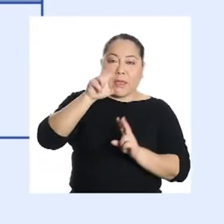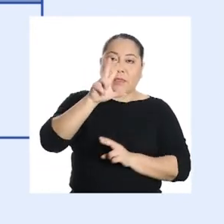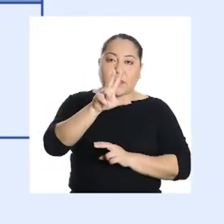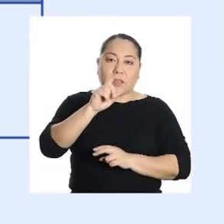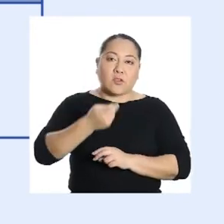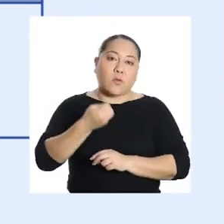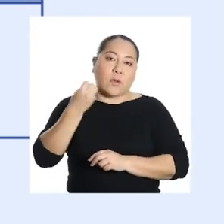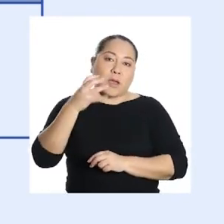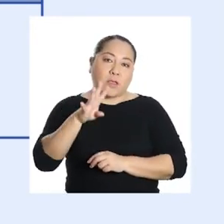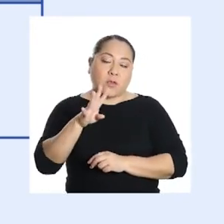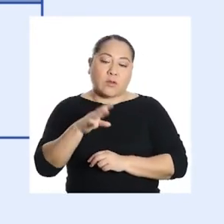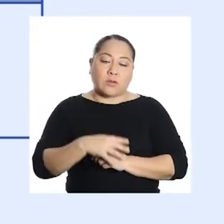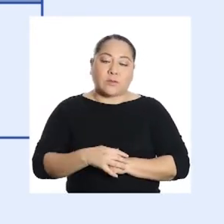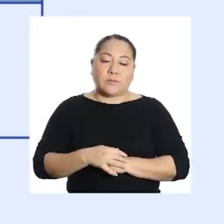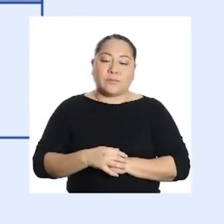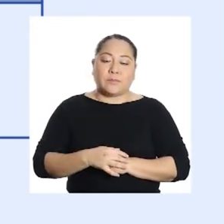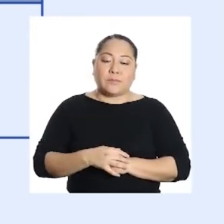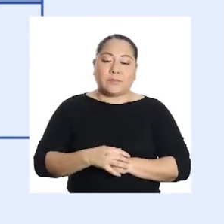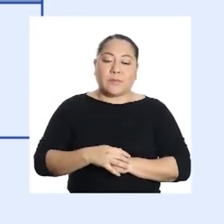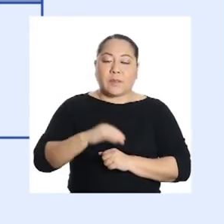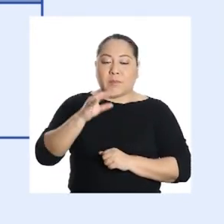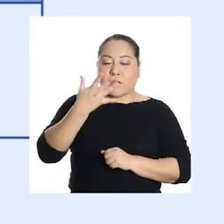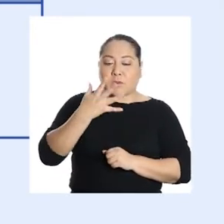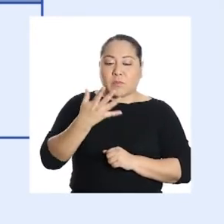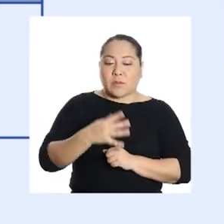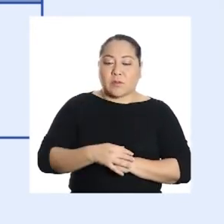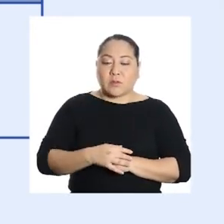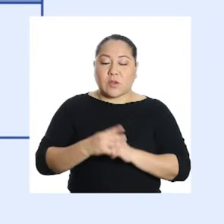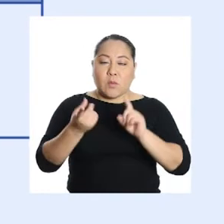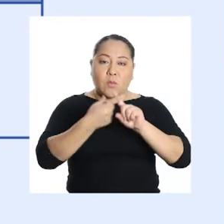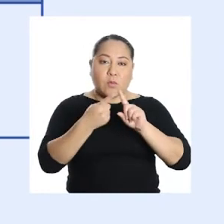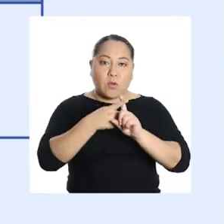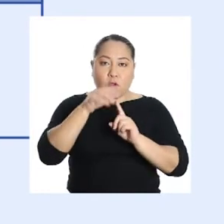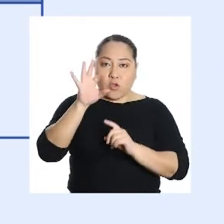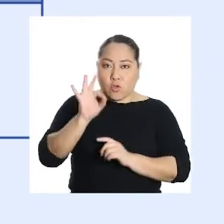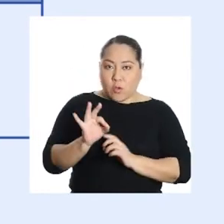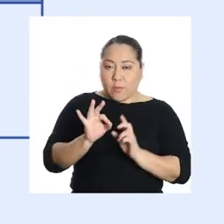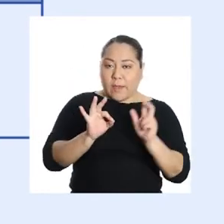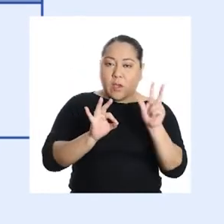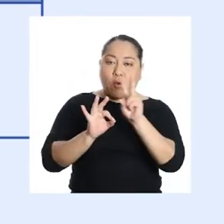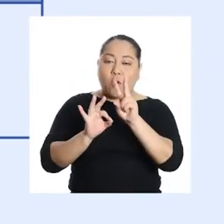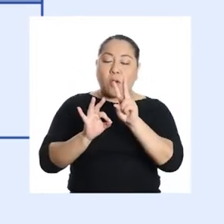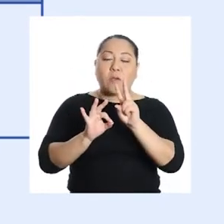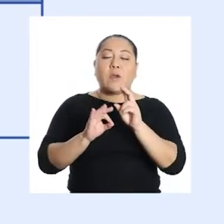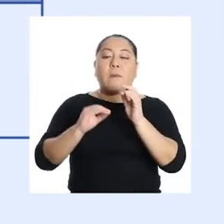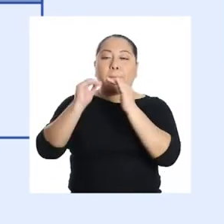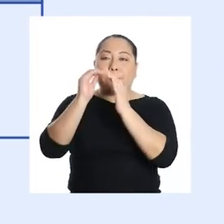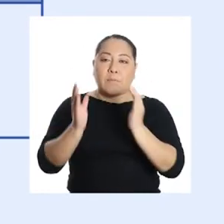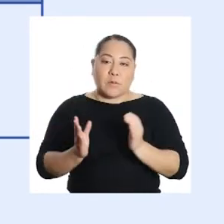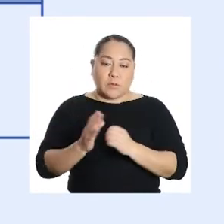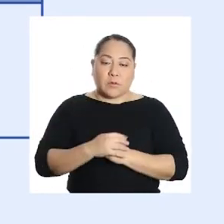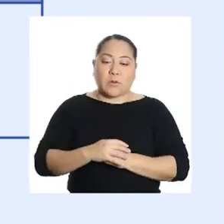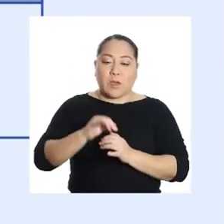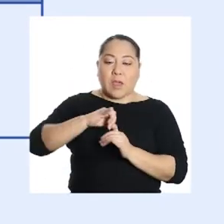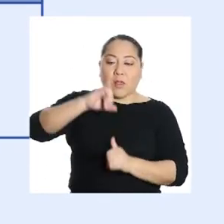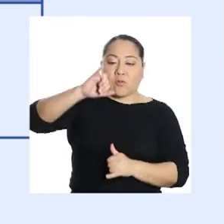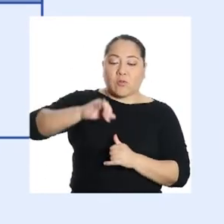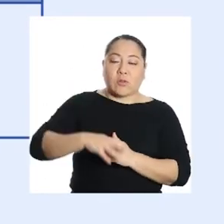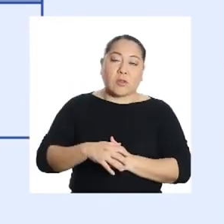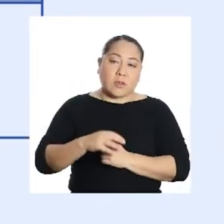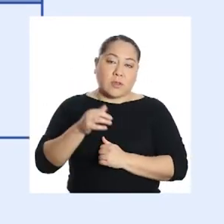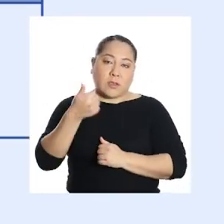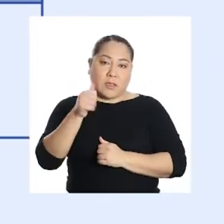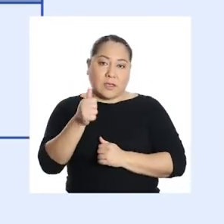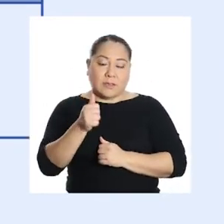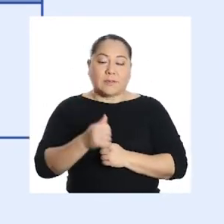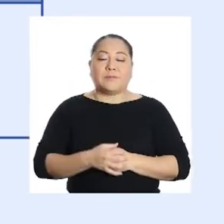es decir, 3,14, aproximadamente, que multiplica a 9 al cuadrado. Todo ello multiplicado por la